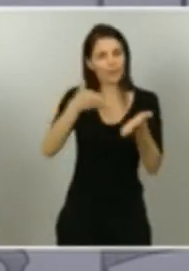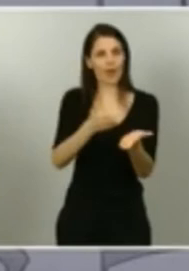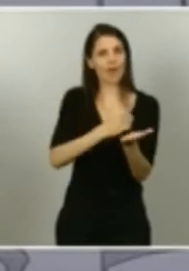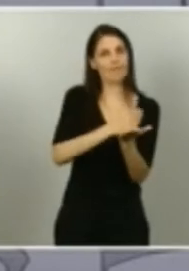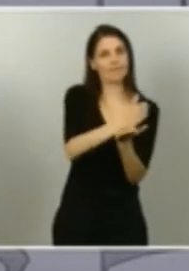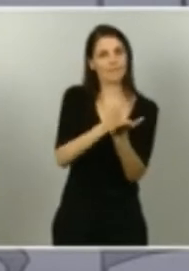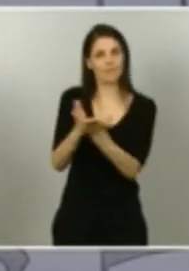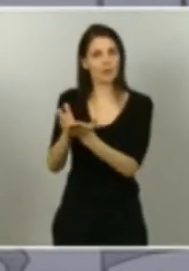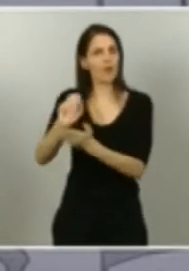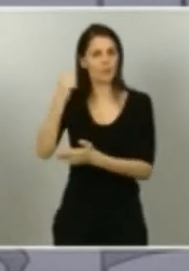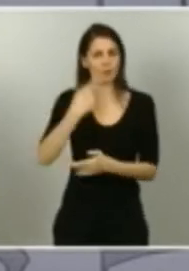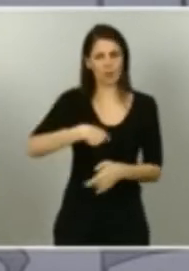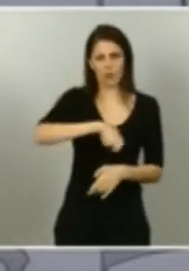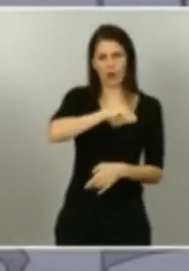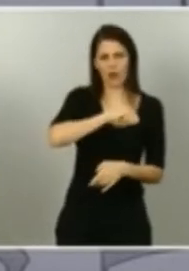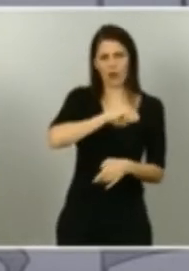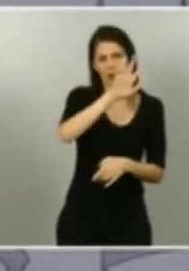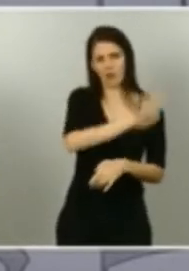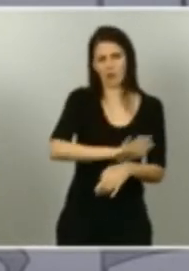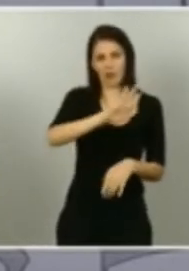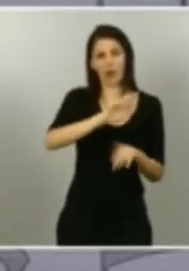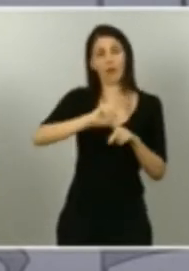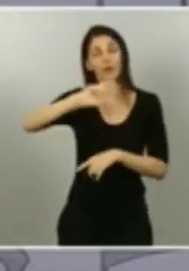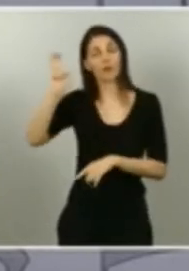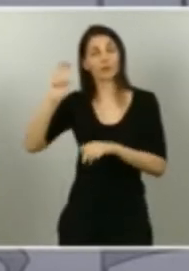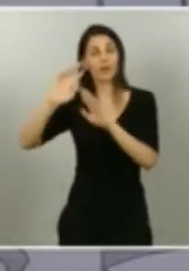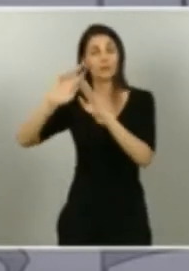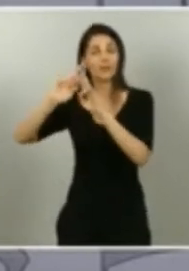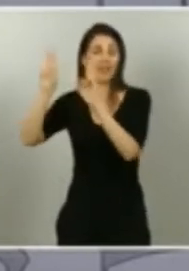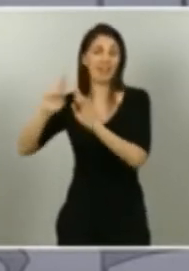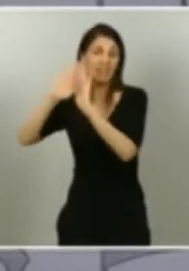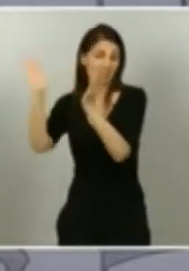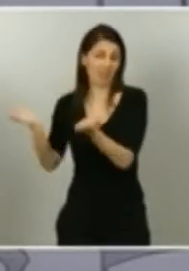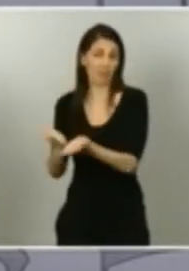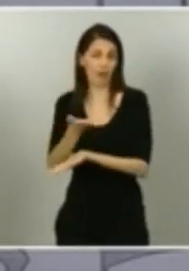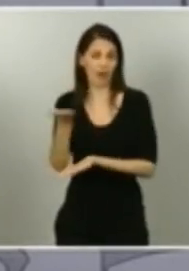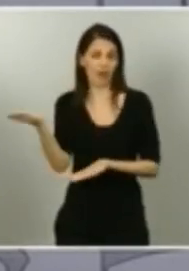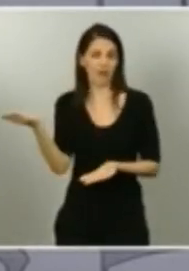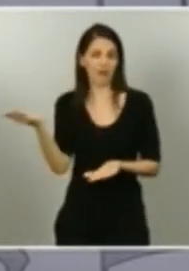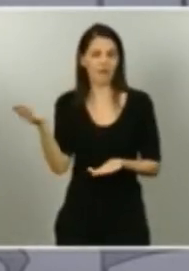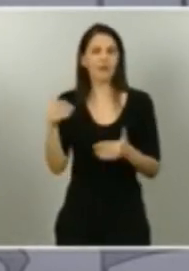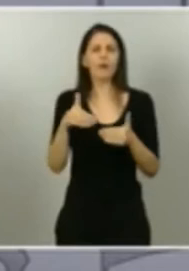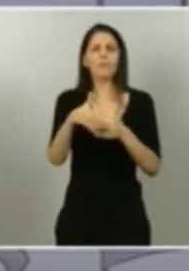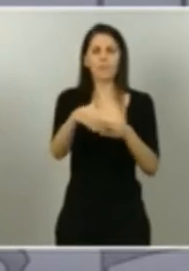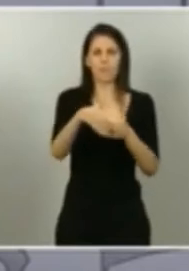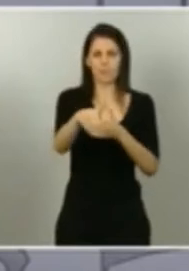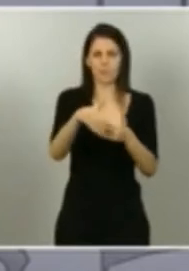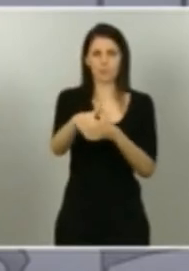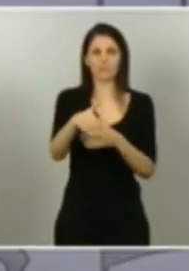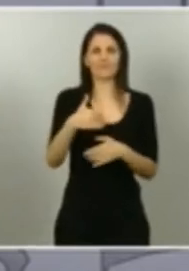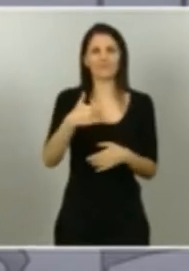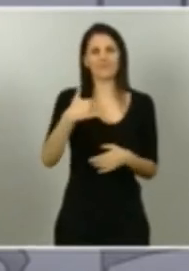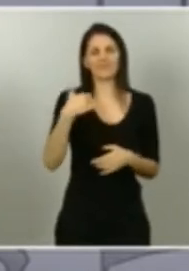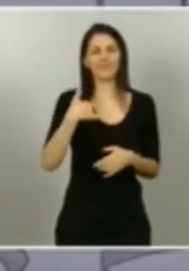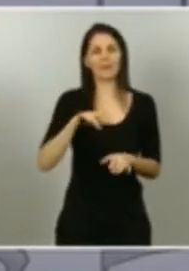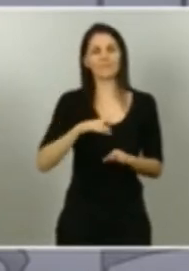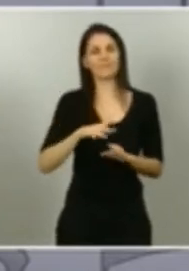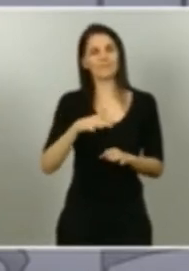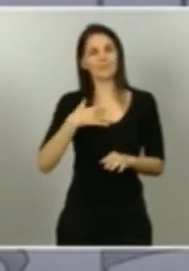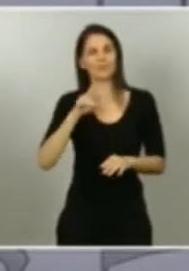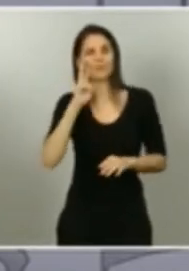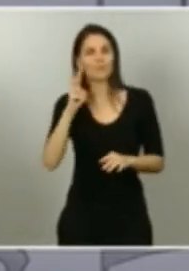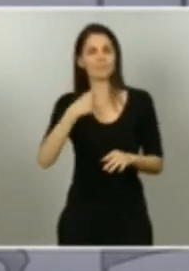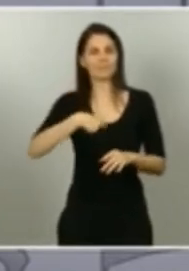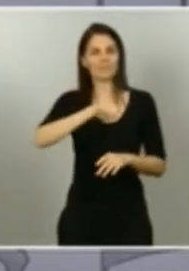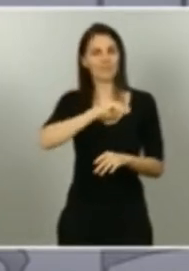lugar la internacional. Desde muy pronto en muy pocos días podremos disfrutar de las maravillas de nuestro propio país nos